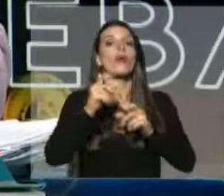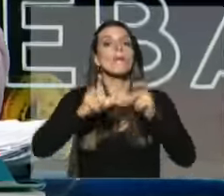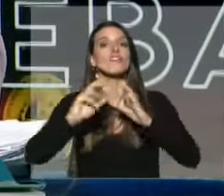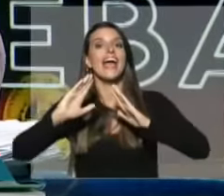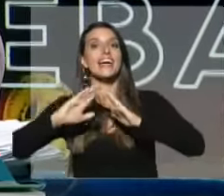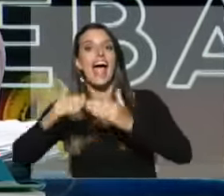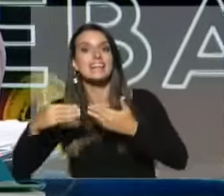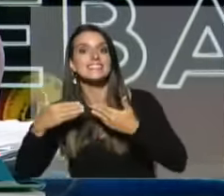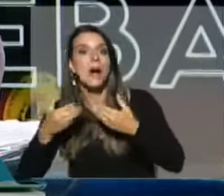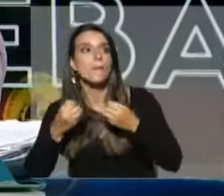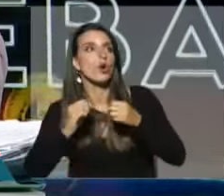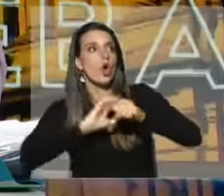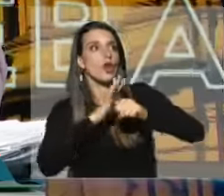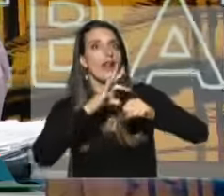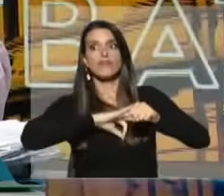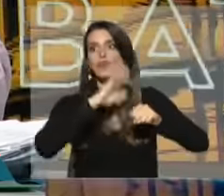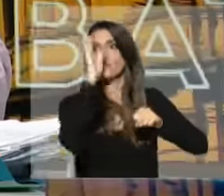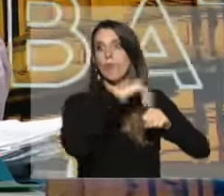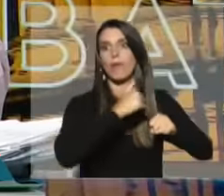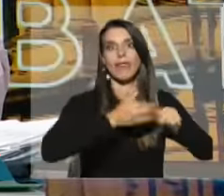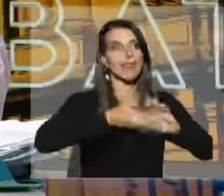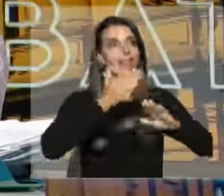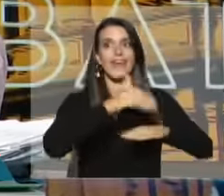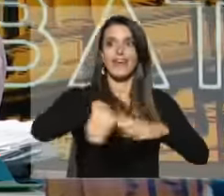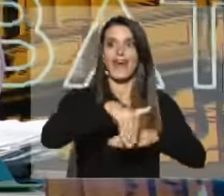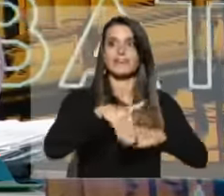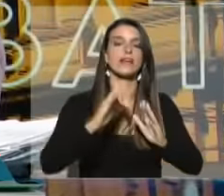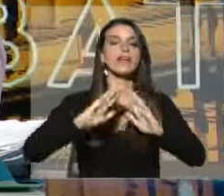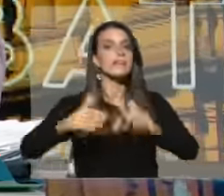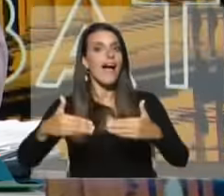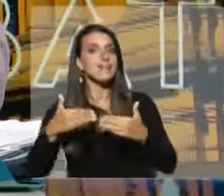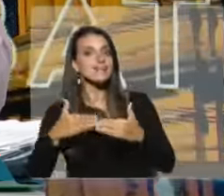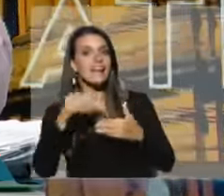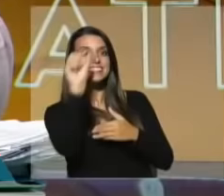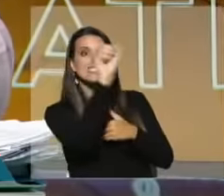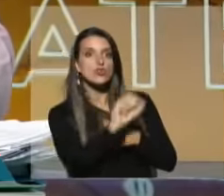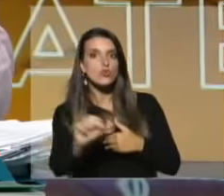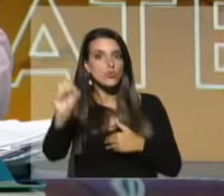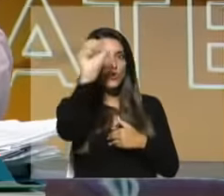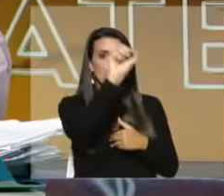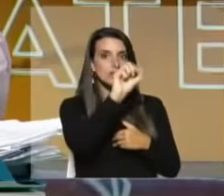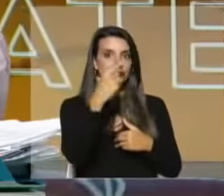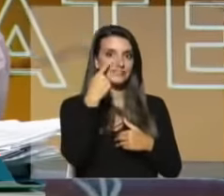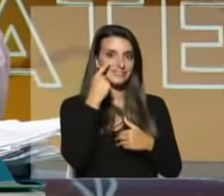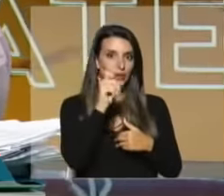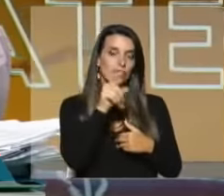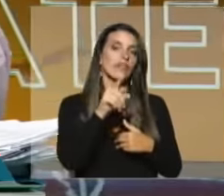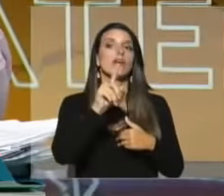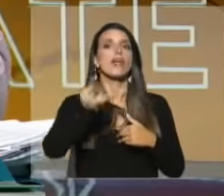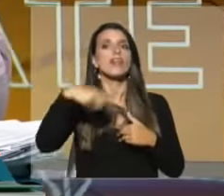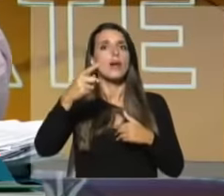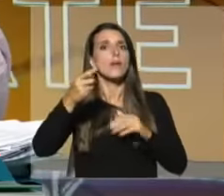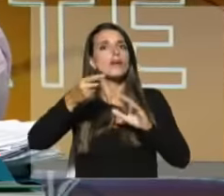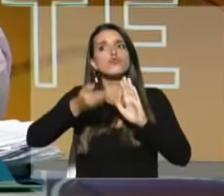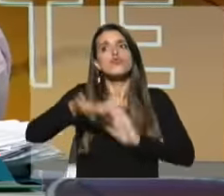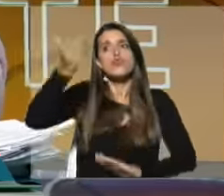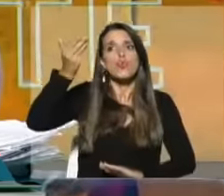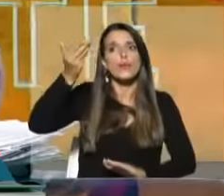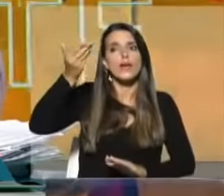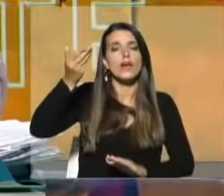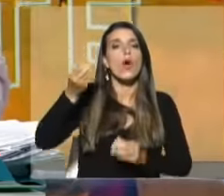porque hay picos de pandemia, ahí están los círculos que se marcan y suben luego cuando